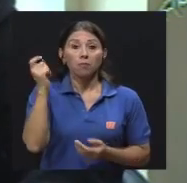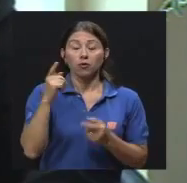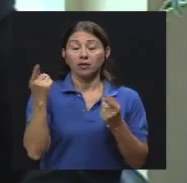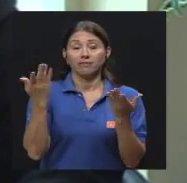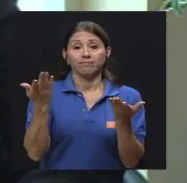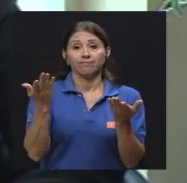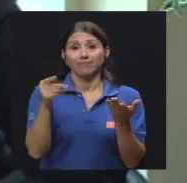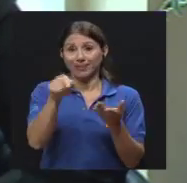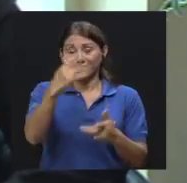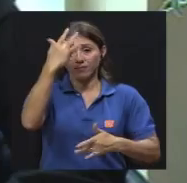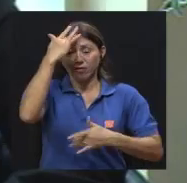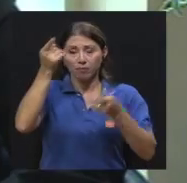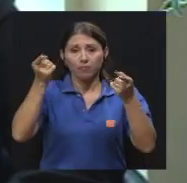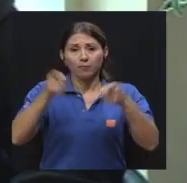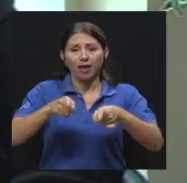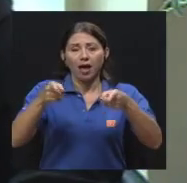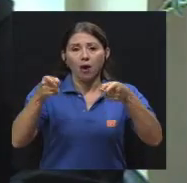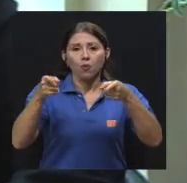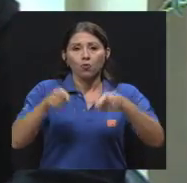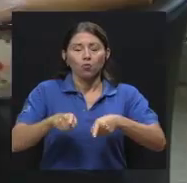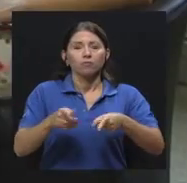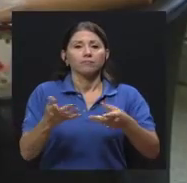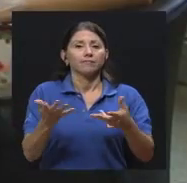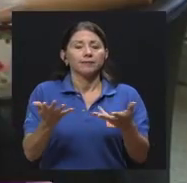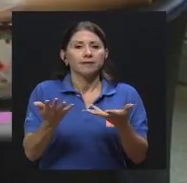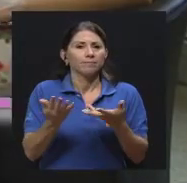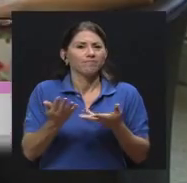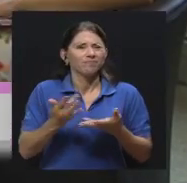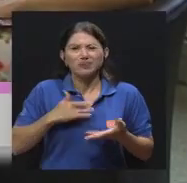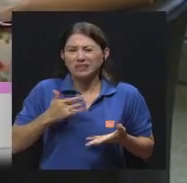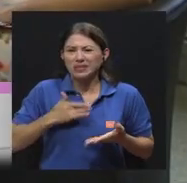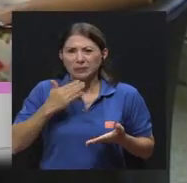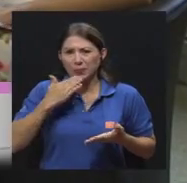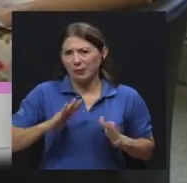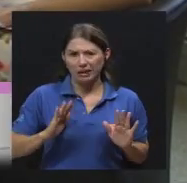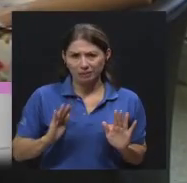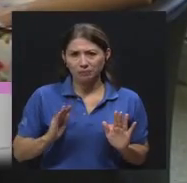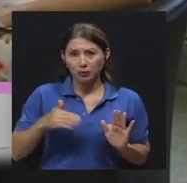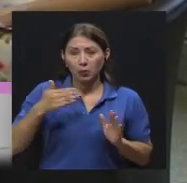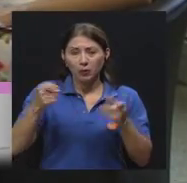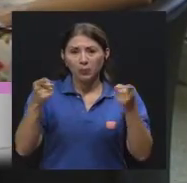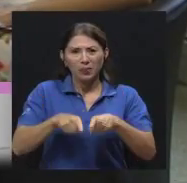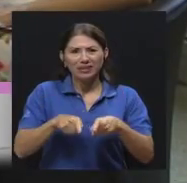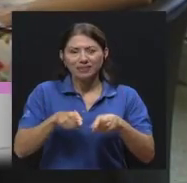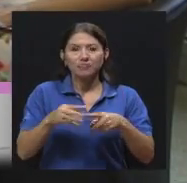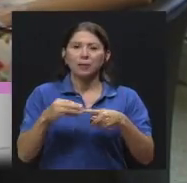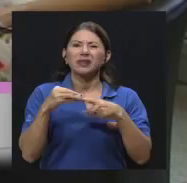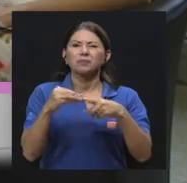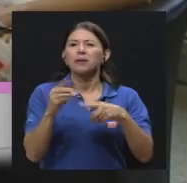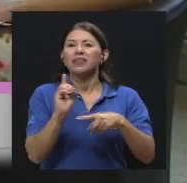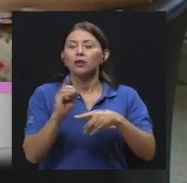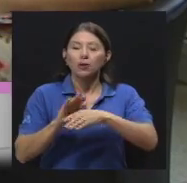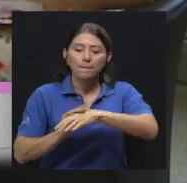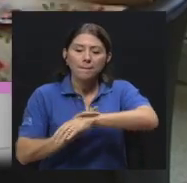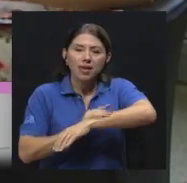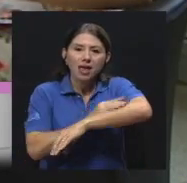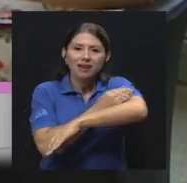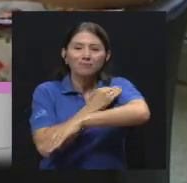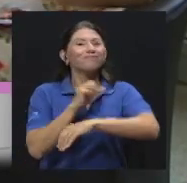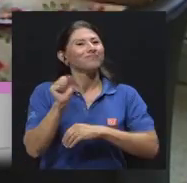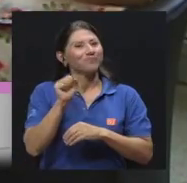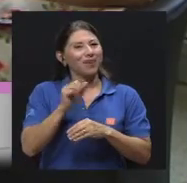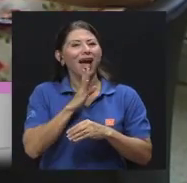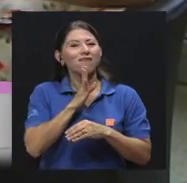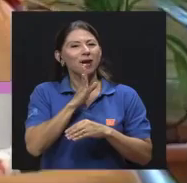normalmente bastante malestar cuando ellas se presentan y es principalmente en la piel. Claro, sea, hablamos de los